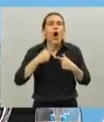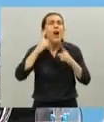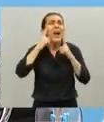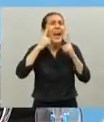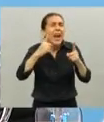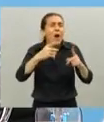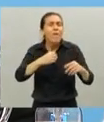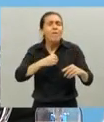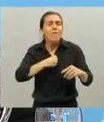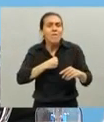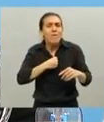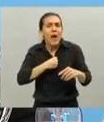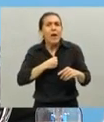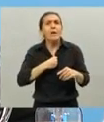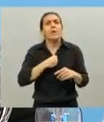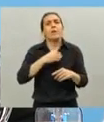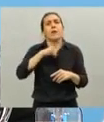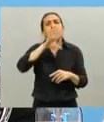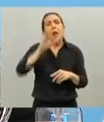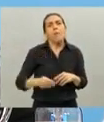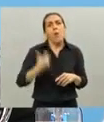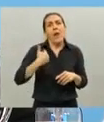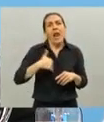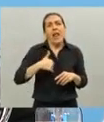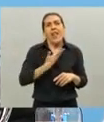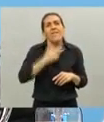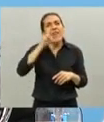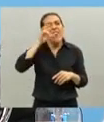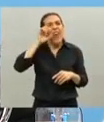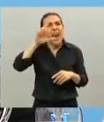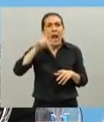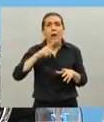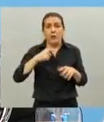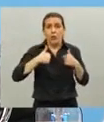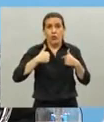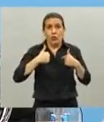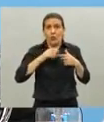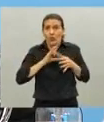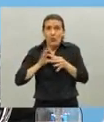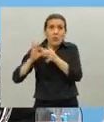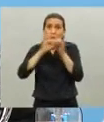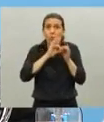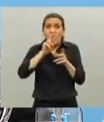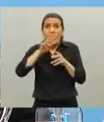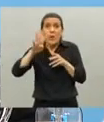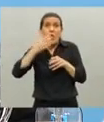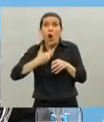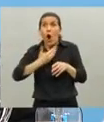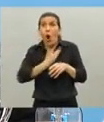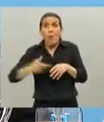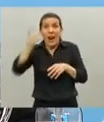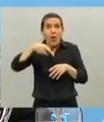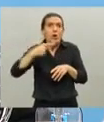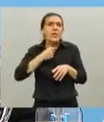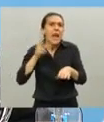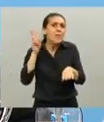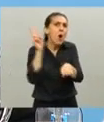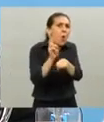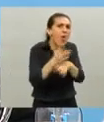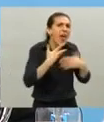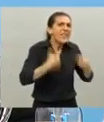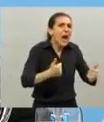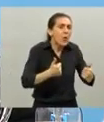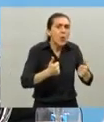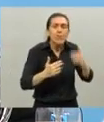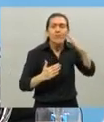los 24 gobernadores y yo queremos preservar todas las fuentes de trabajo que podemos preservar y queremos cuidar a los argentinos